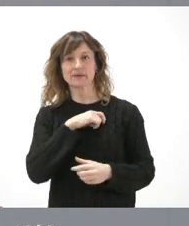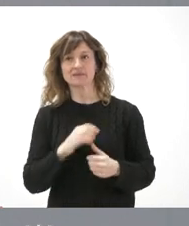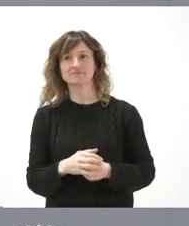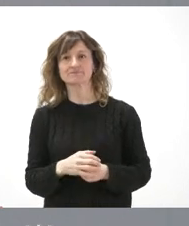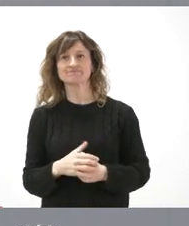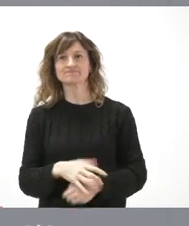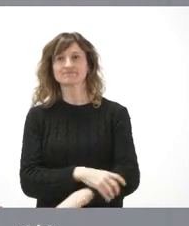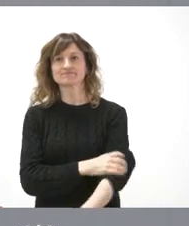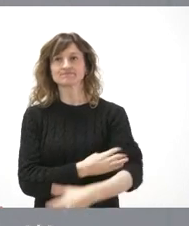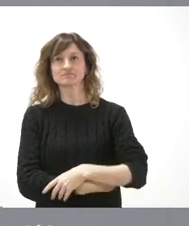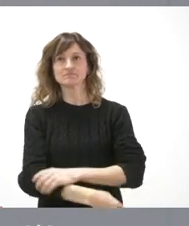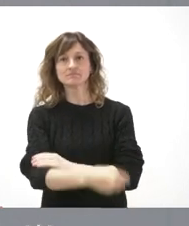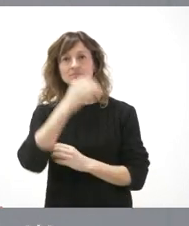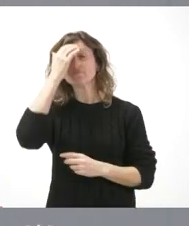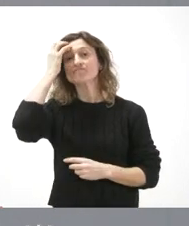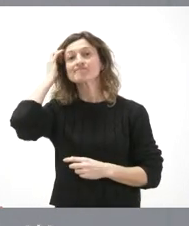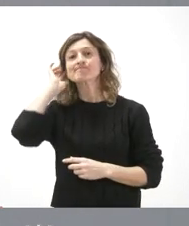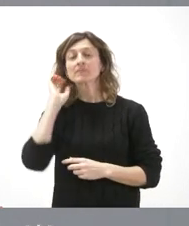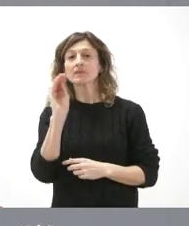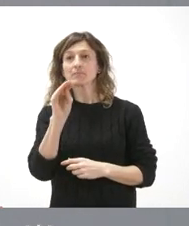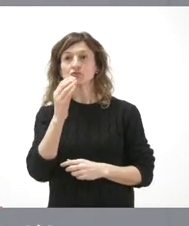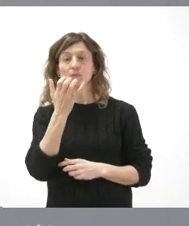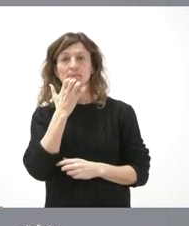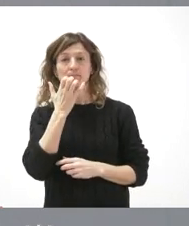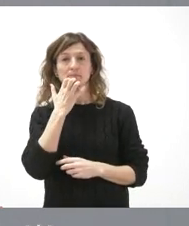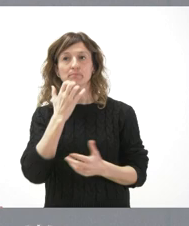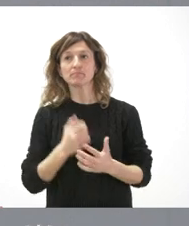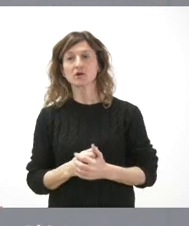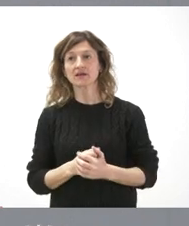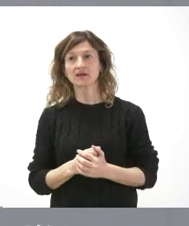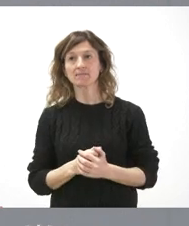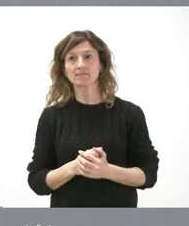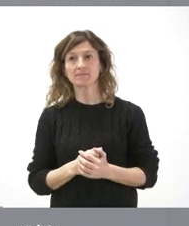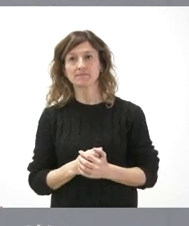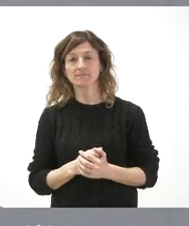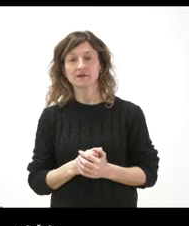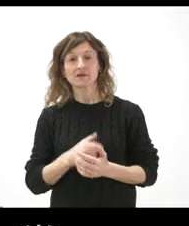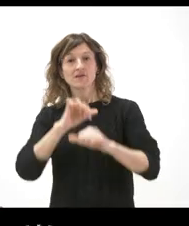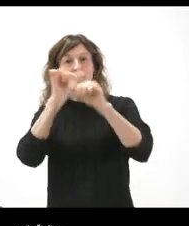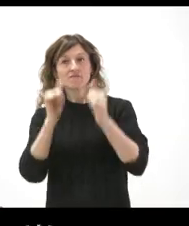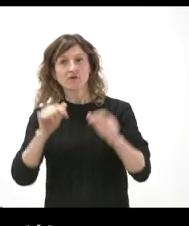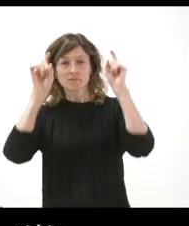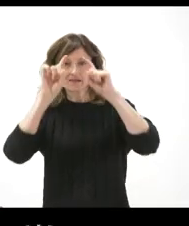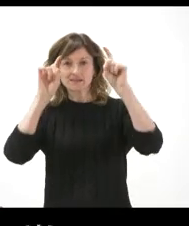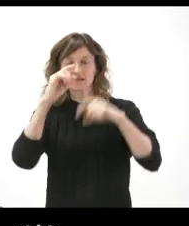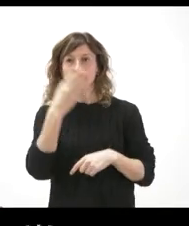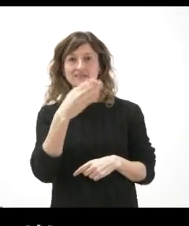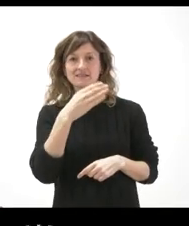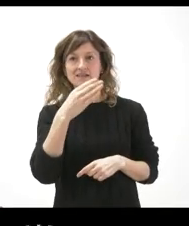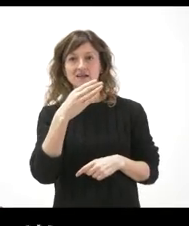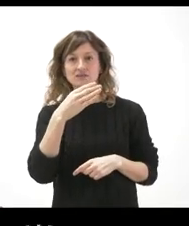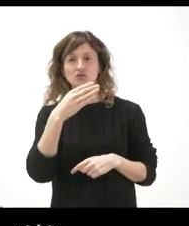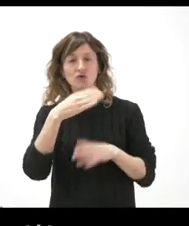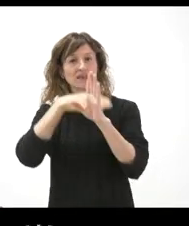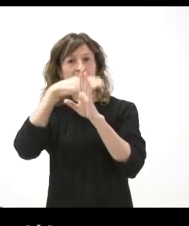Me refería a si, por ejemplo, entiendo que lo que es el currículo, la manera de enseñar en bachillerato, etcétera, va a seguir con